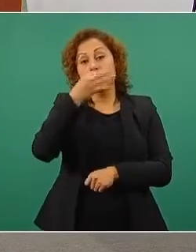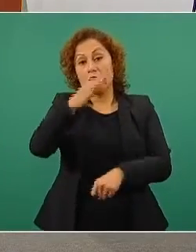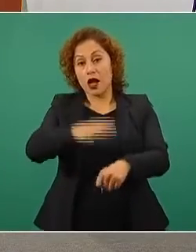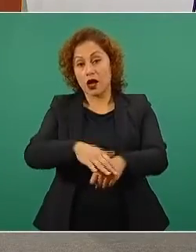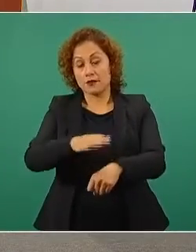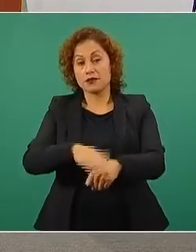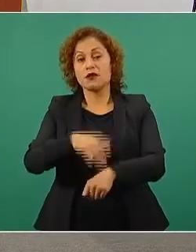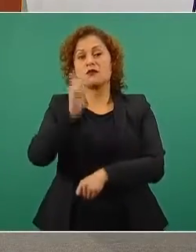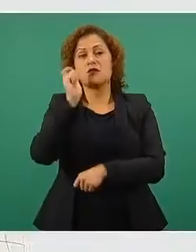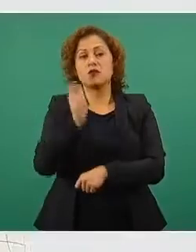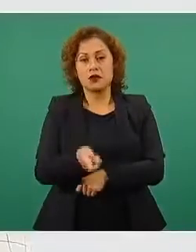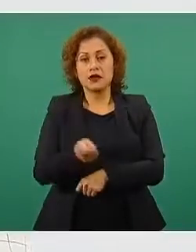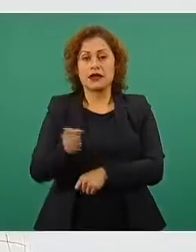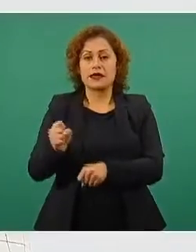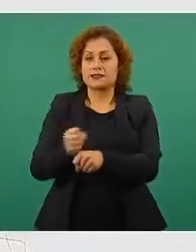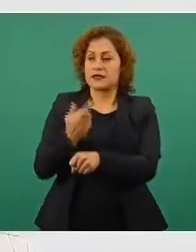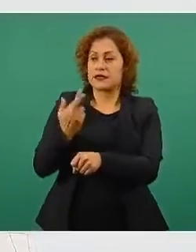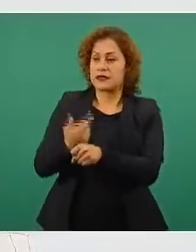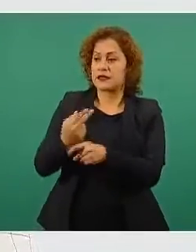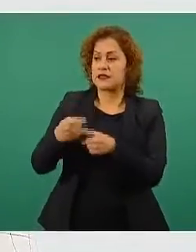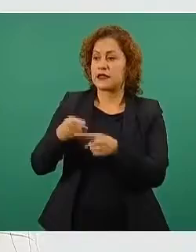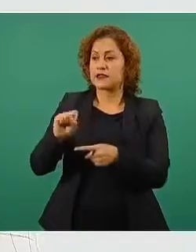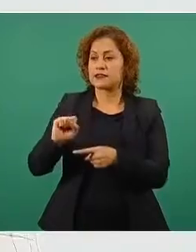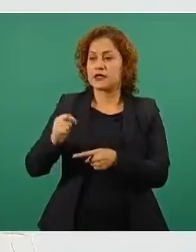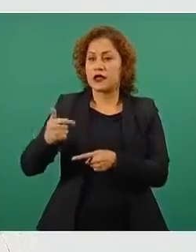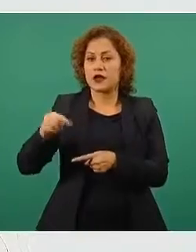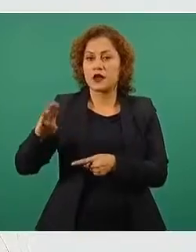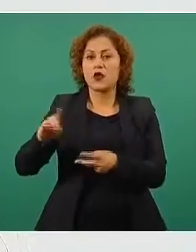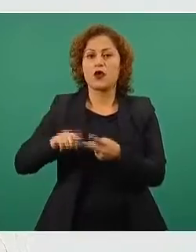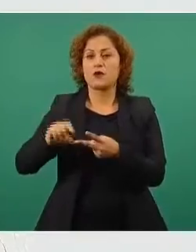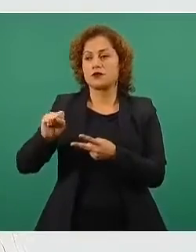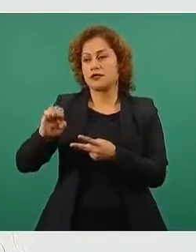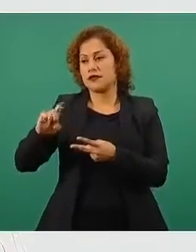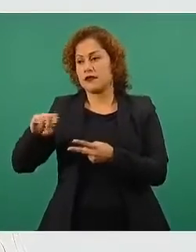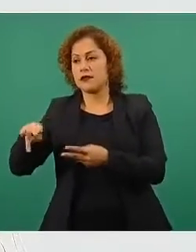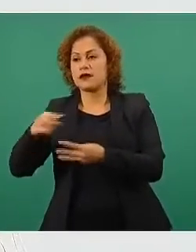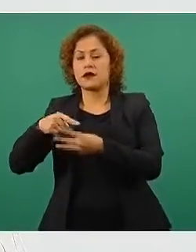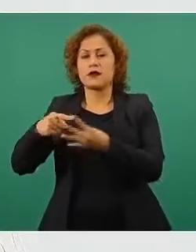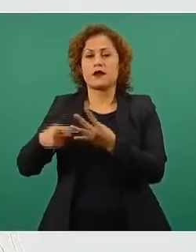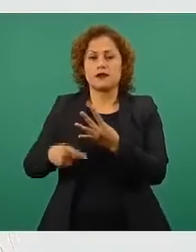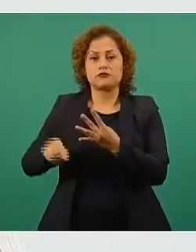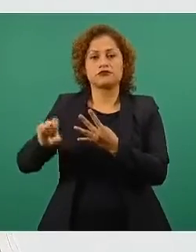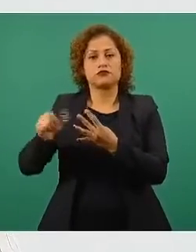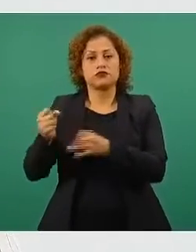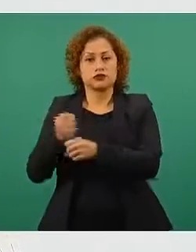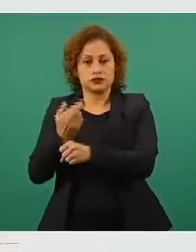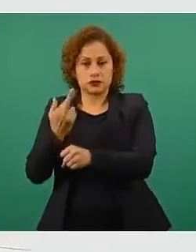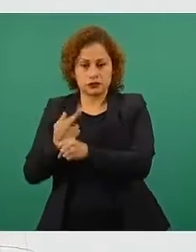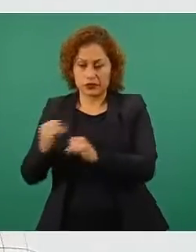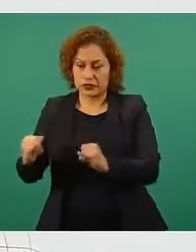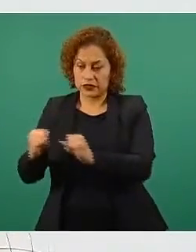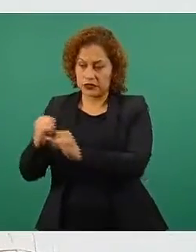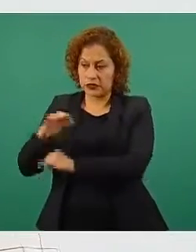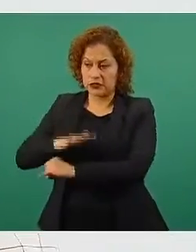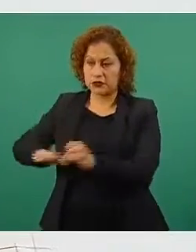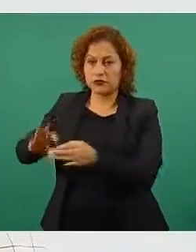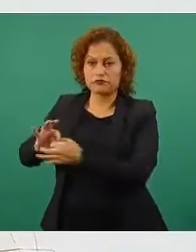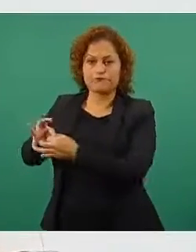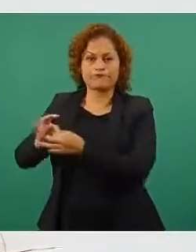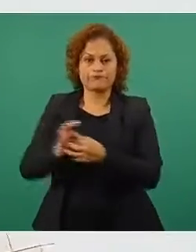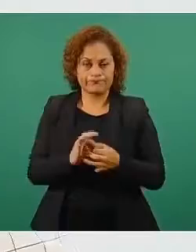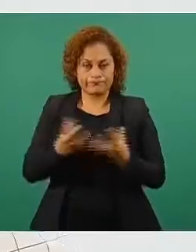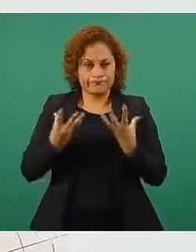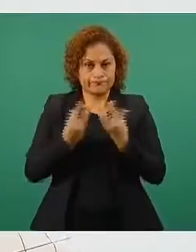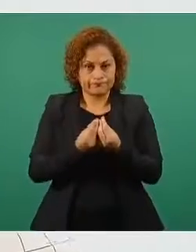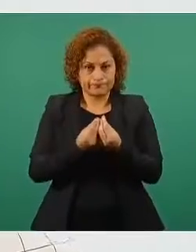Ciudadana, la Secretaría de Gobernación y otras dependencias estamos